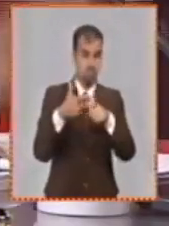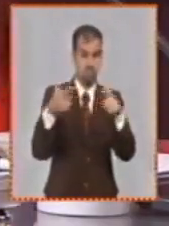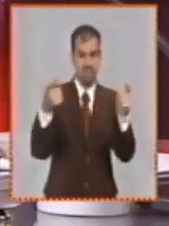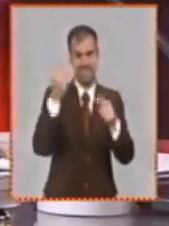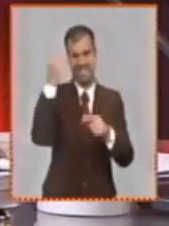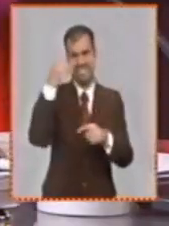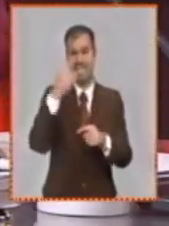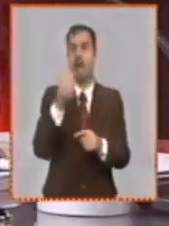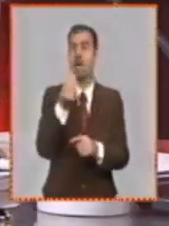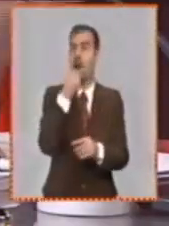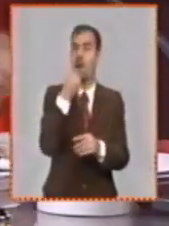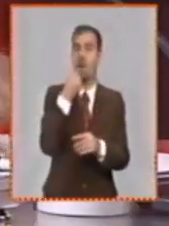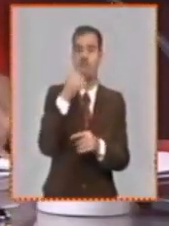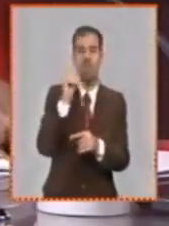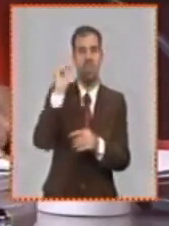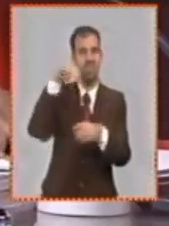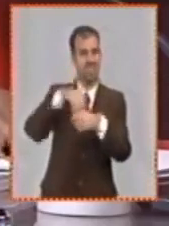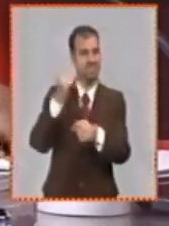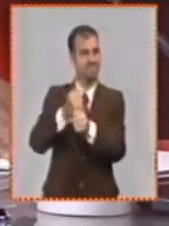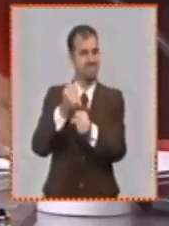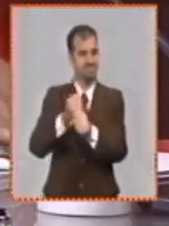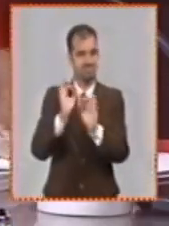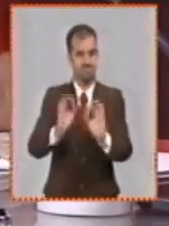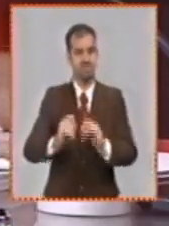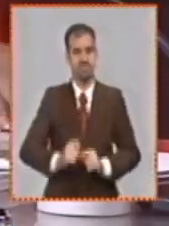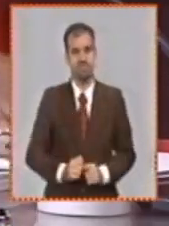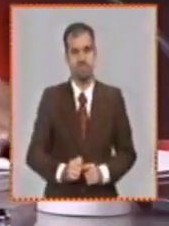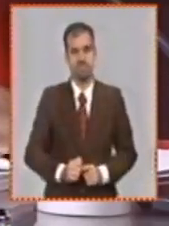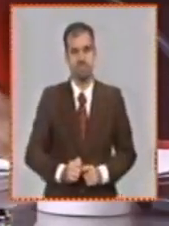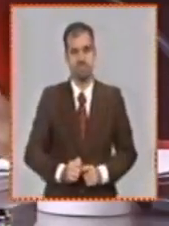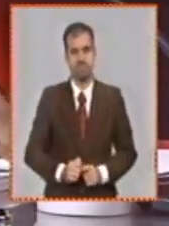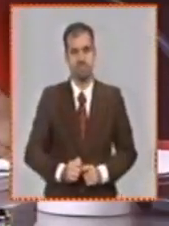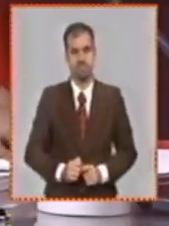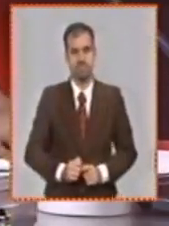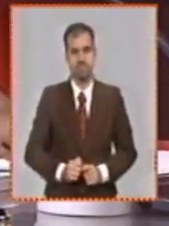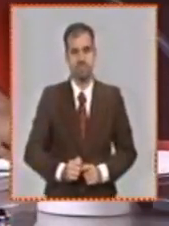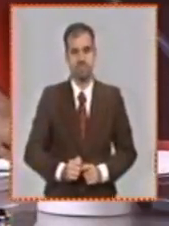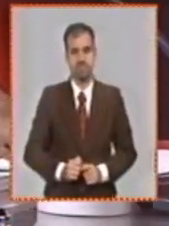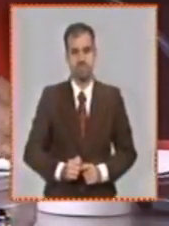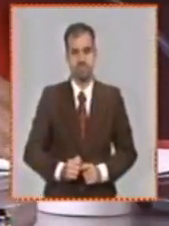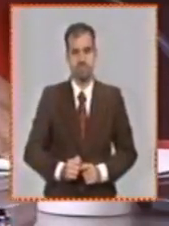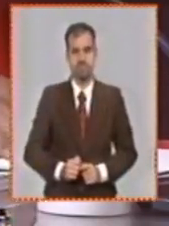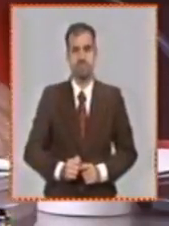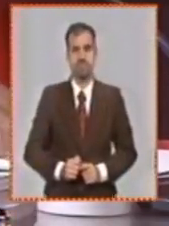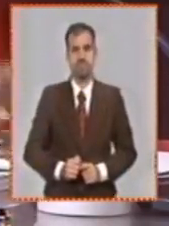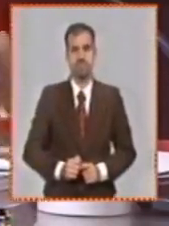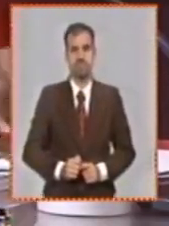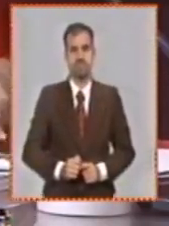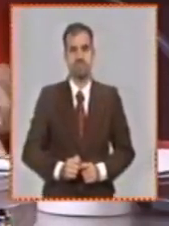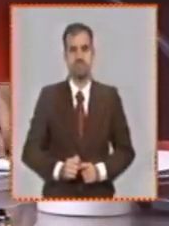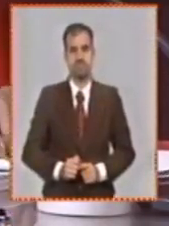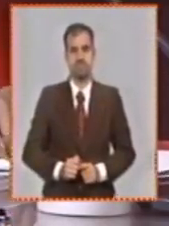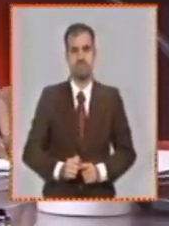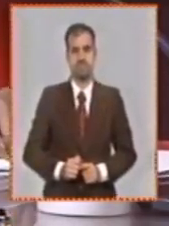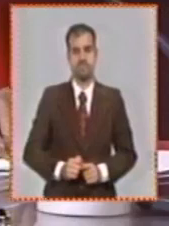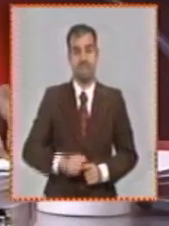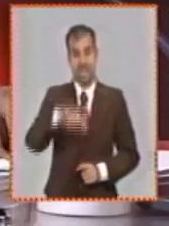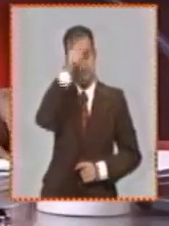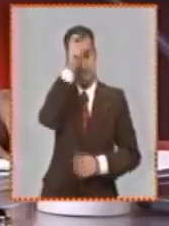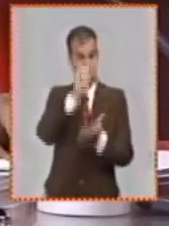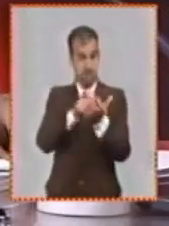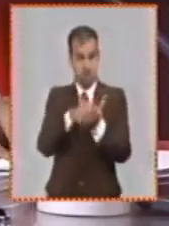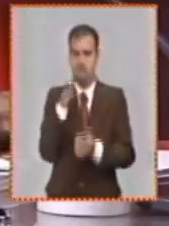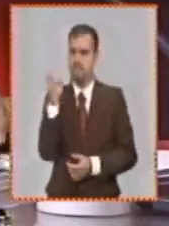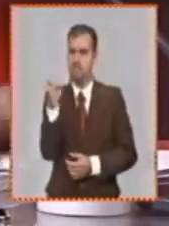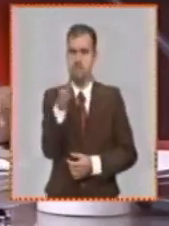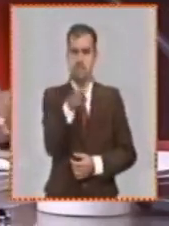los comedores obreros en esta primera etapa en este grupo de inspecciones que han tenido detectadas